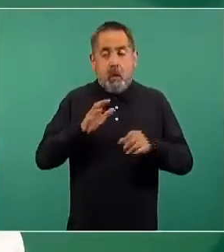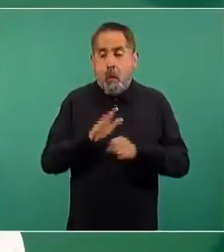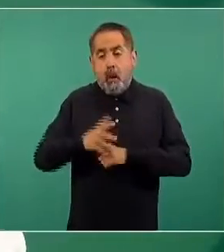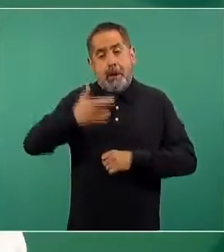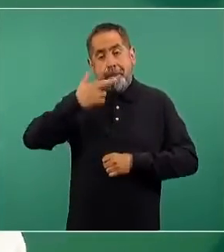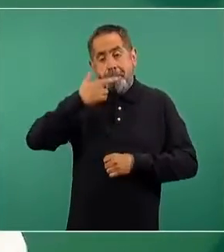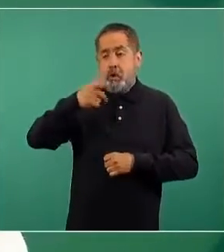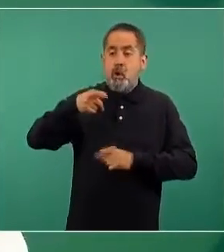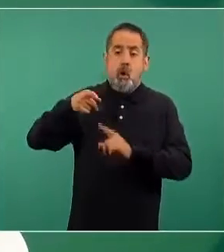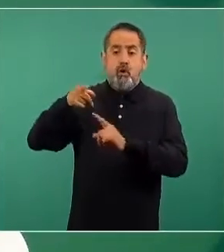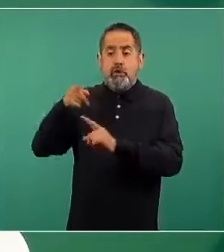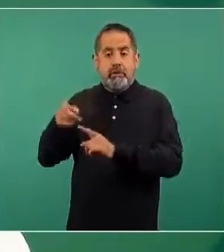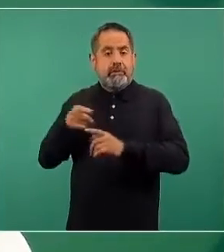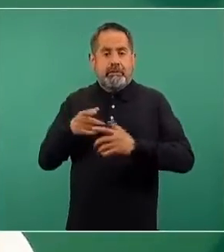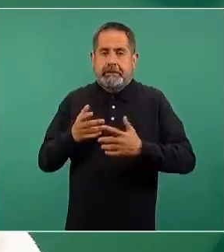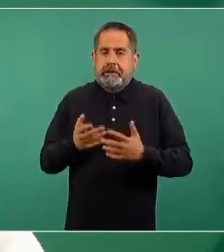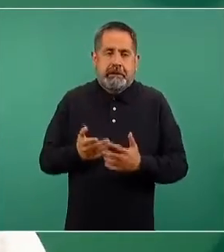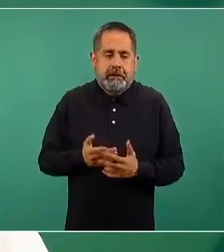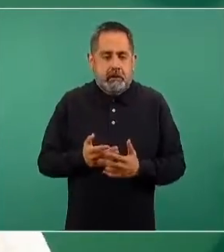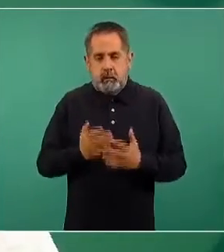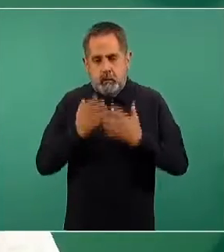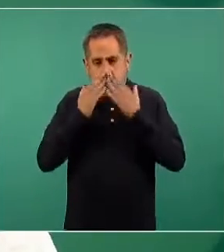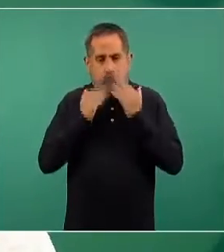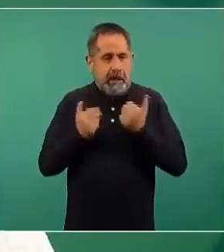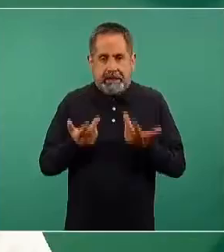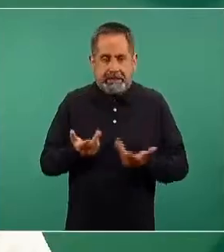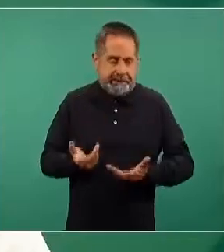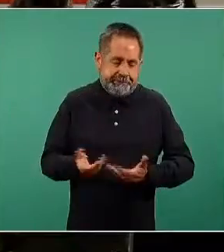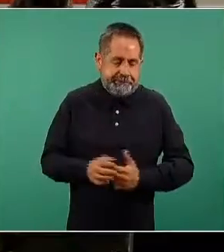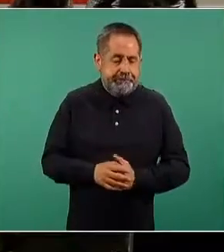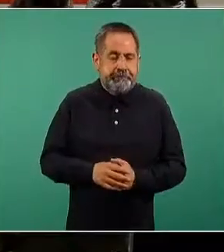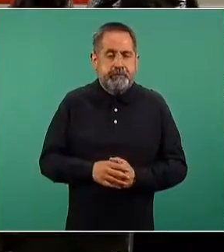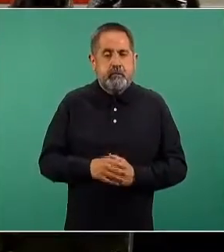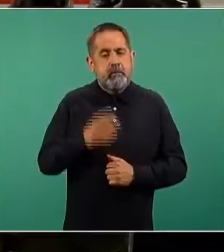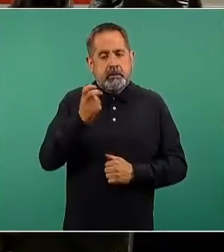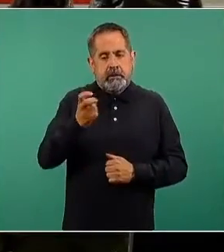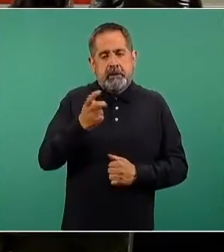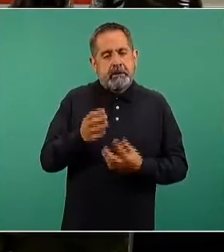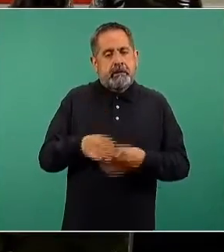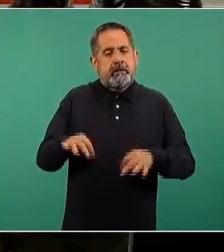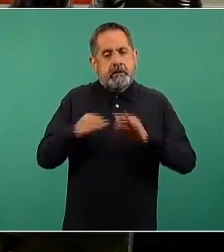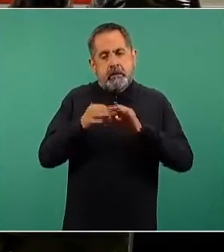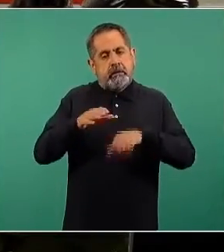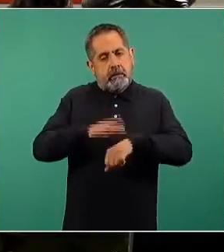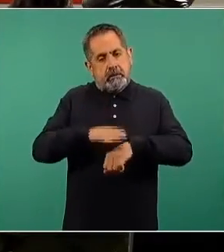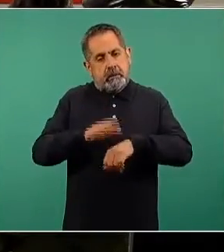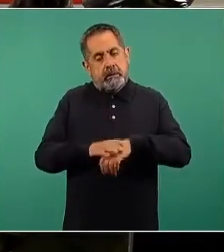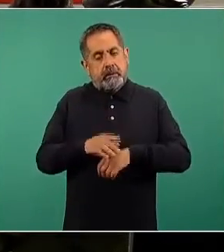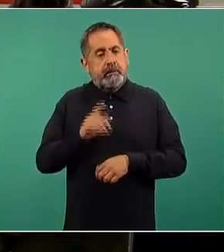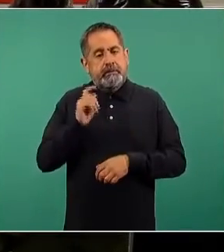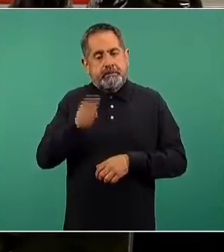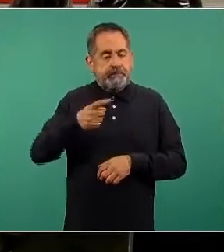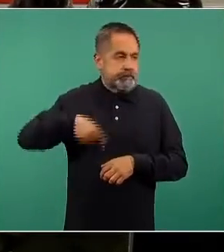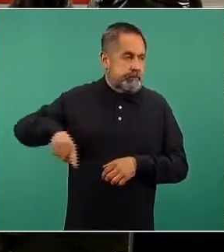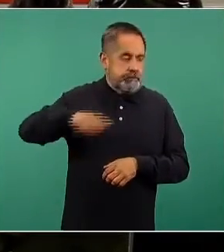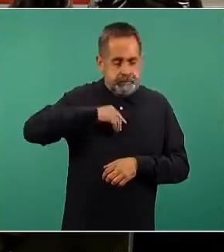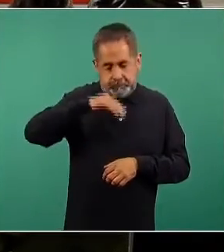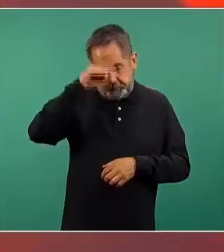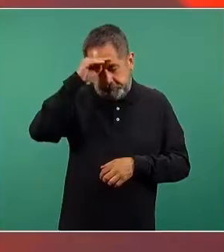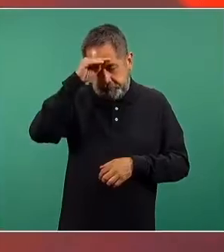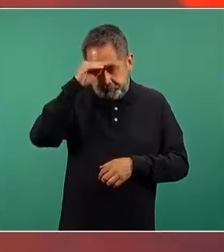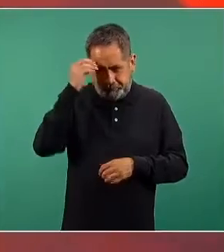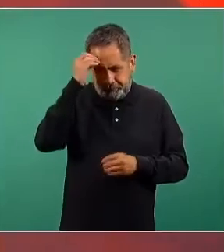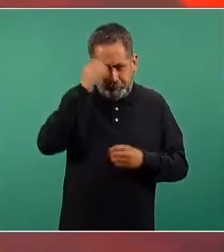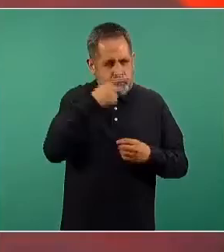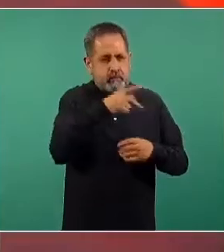el punto exacto de balance entre estos dos propósitos. Y por eso es muy importante que las reflexiones, las